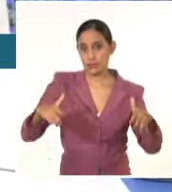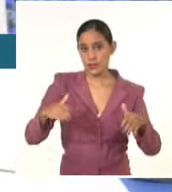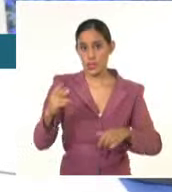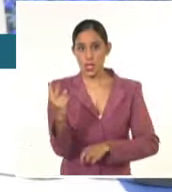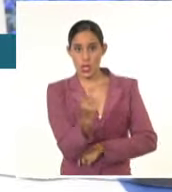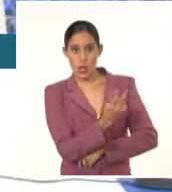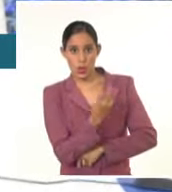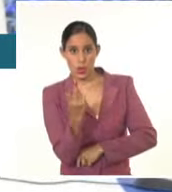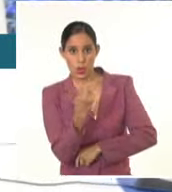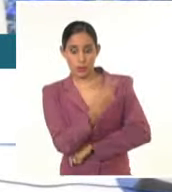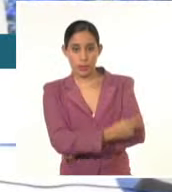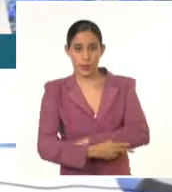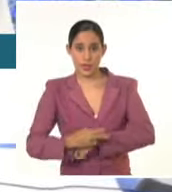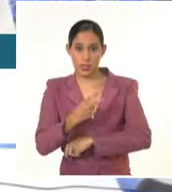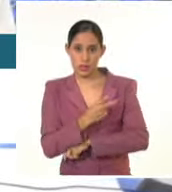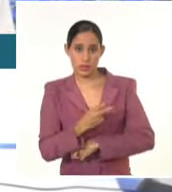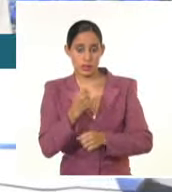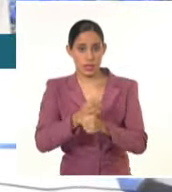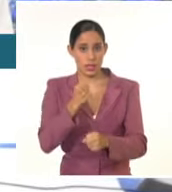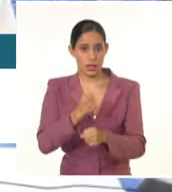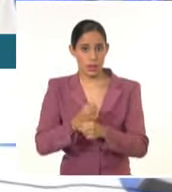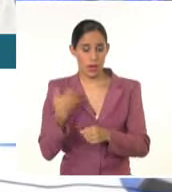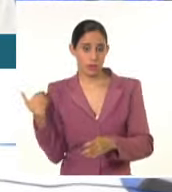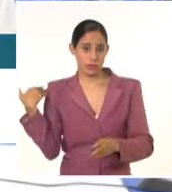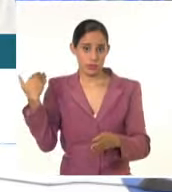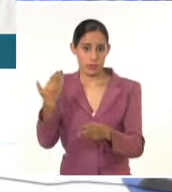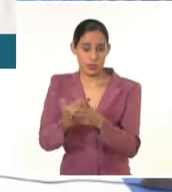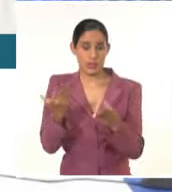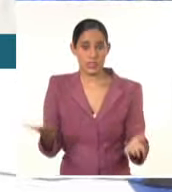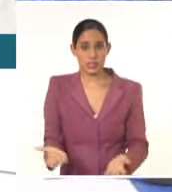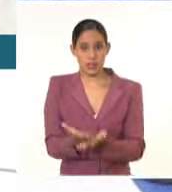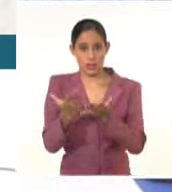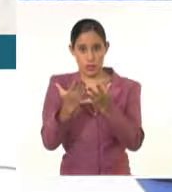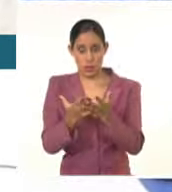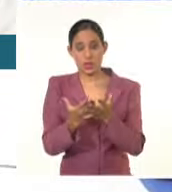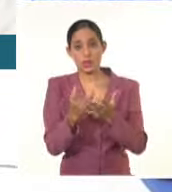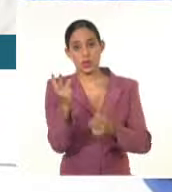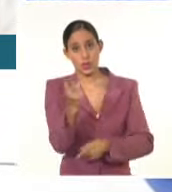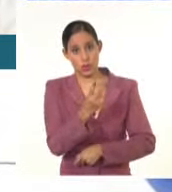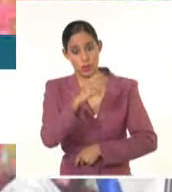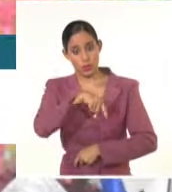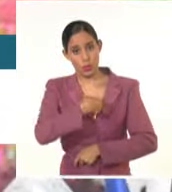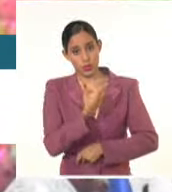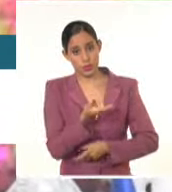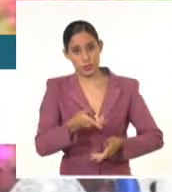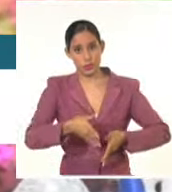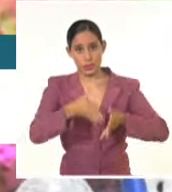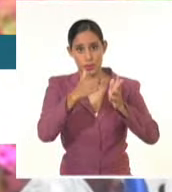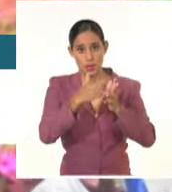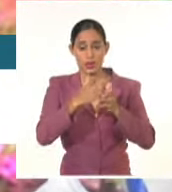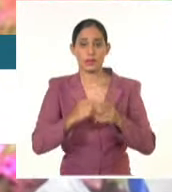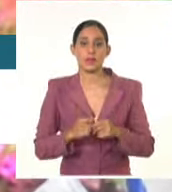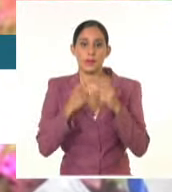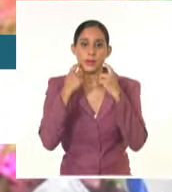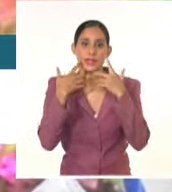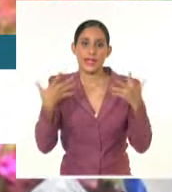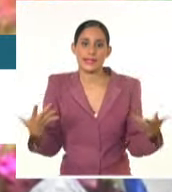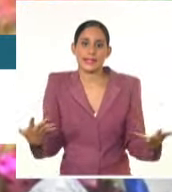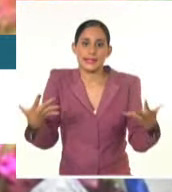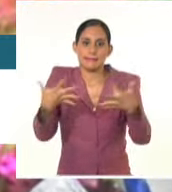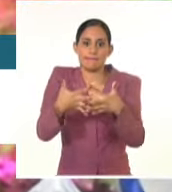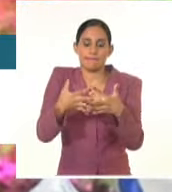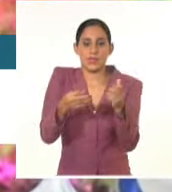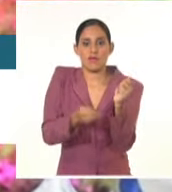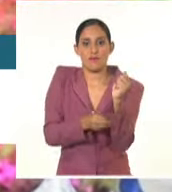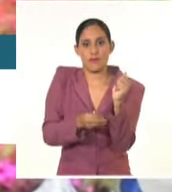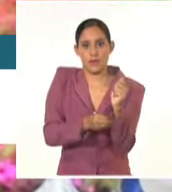destacaron el trabajo desarrollado entre sus respectivas instituciones culturales, con el cual se robustecen los lazos de amistad,